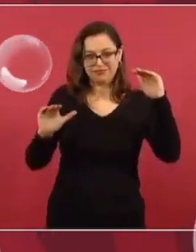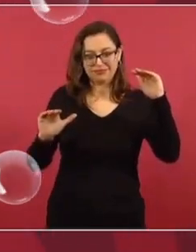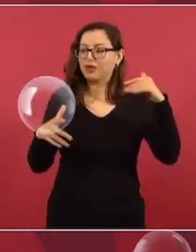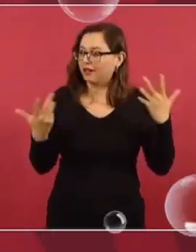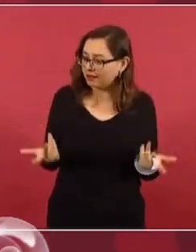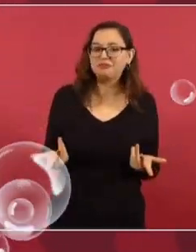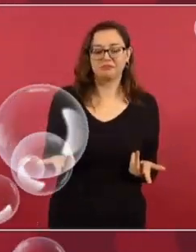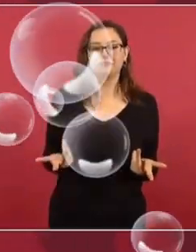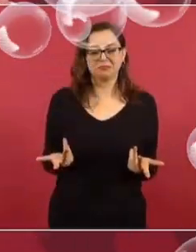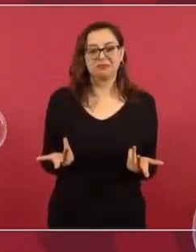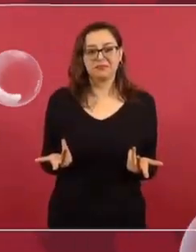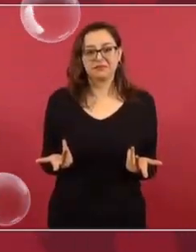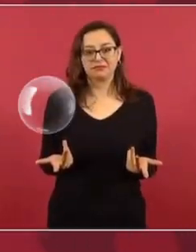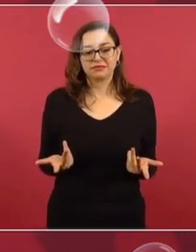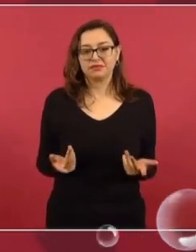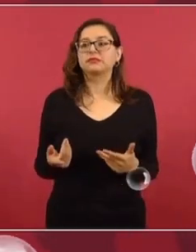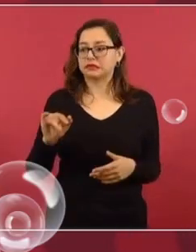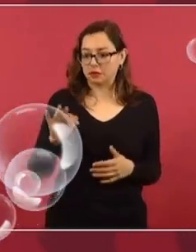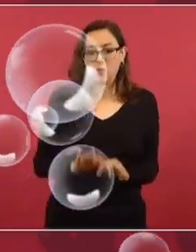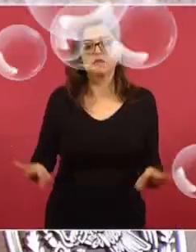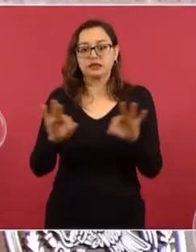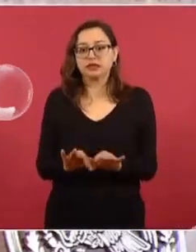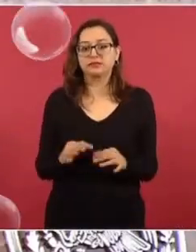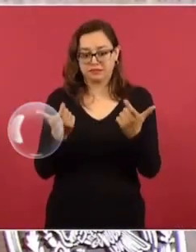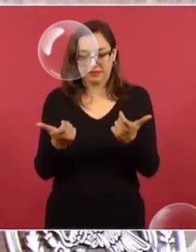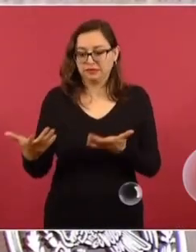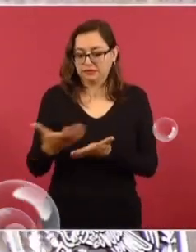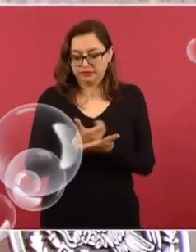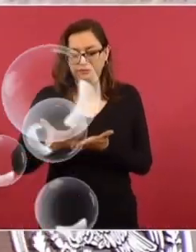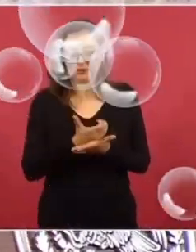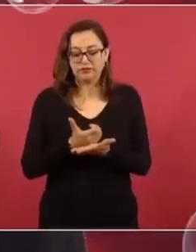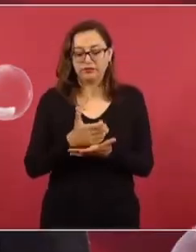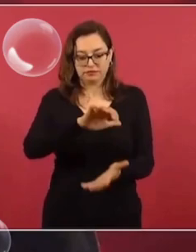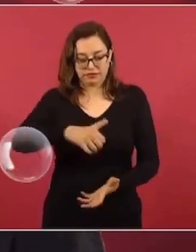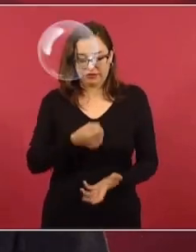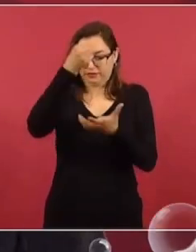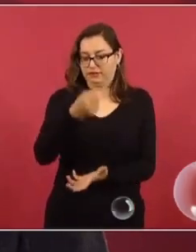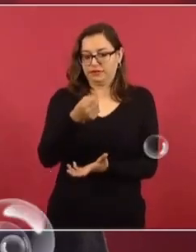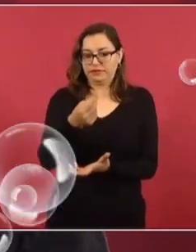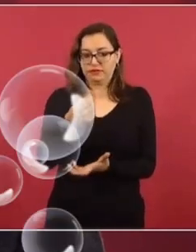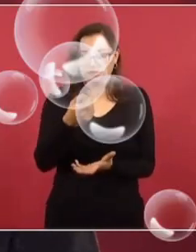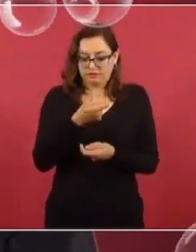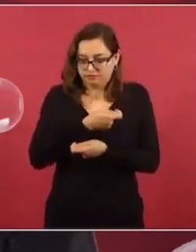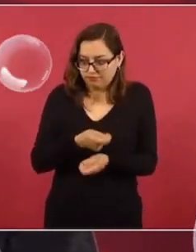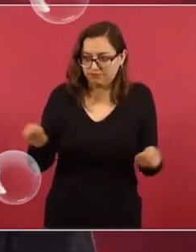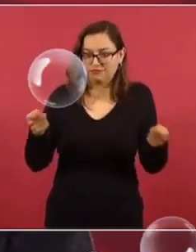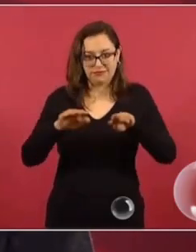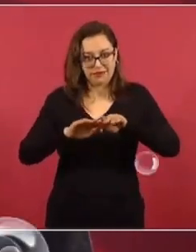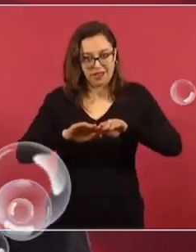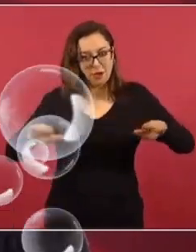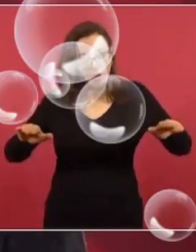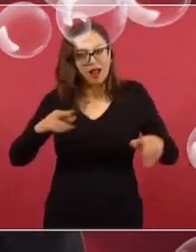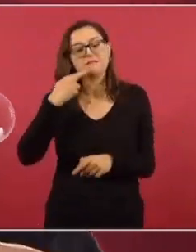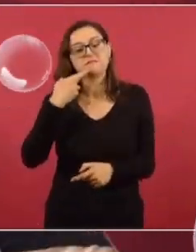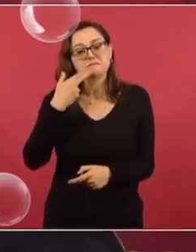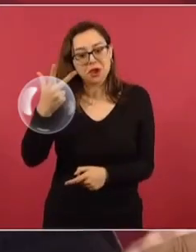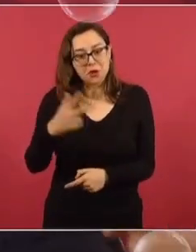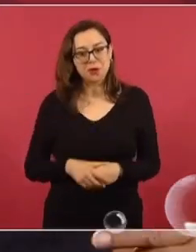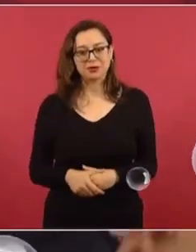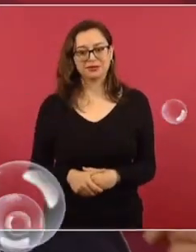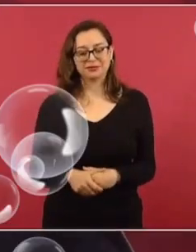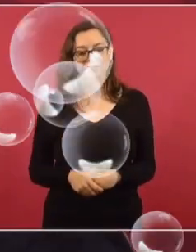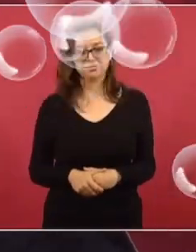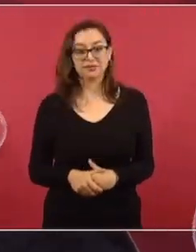Entonces, no se trata solo del ingreso, se trata de una mejor distribución del ingreso. Yo tengo y otros… Y un